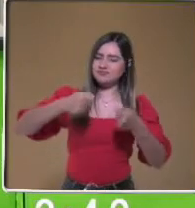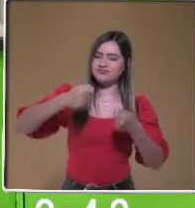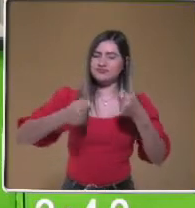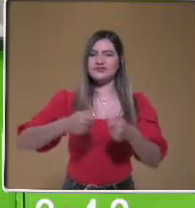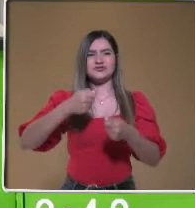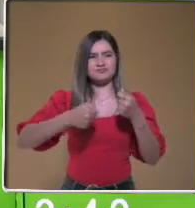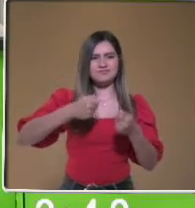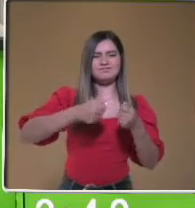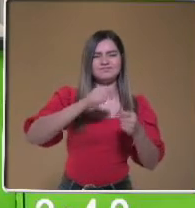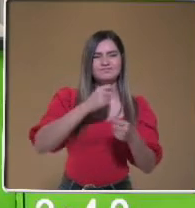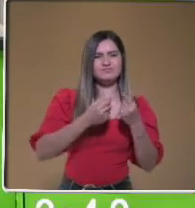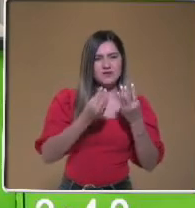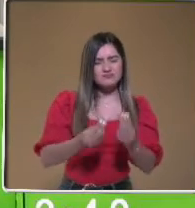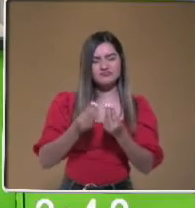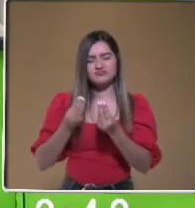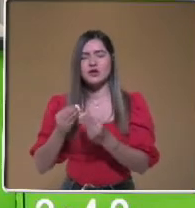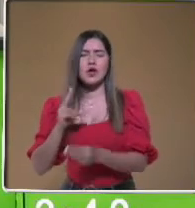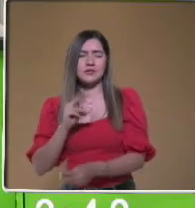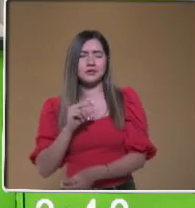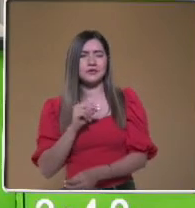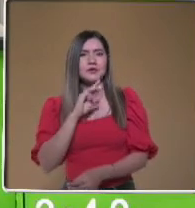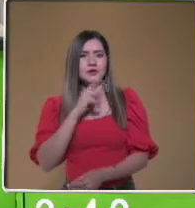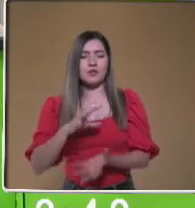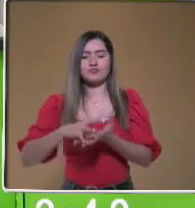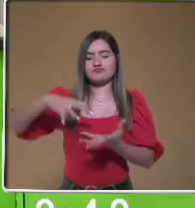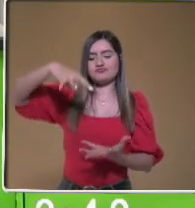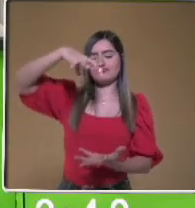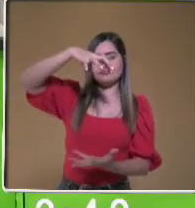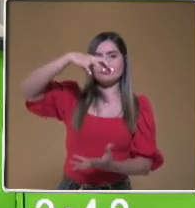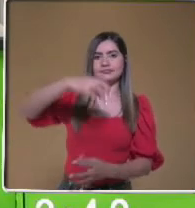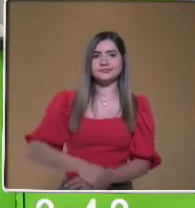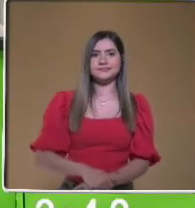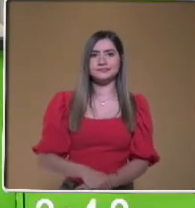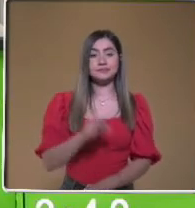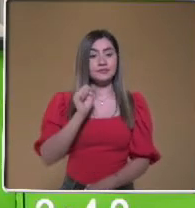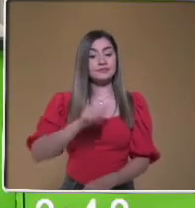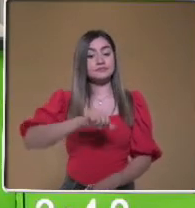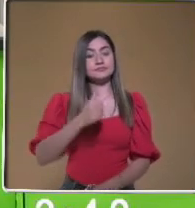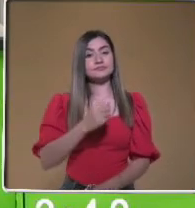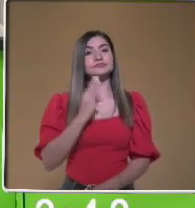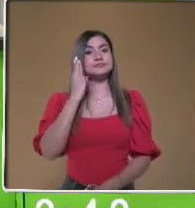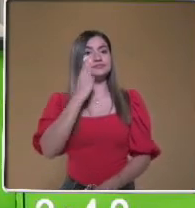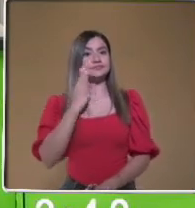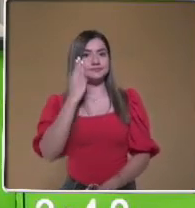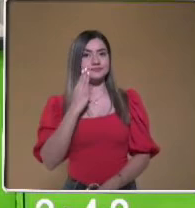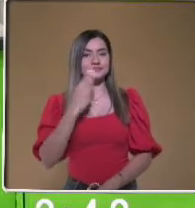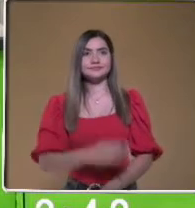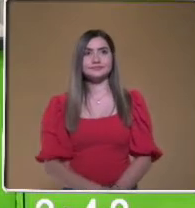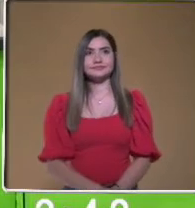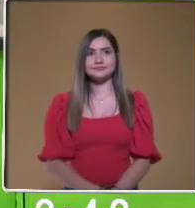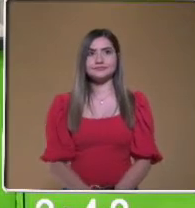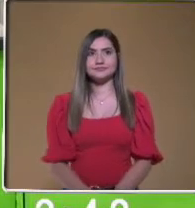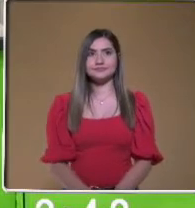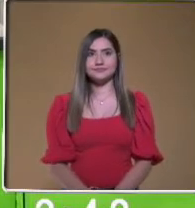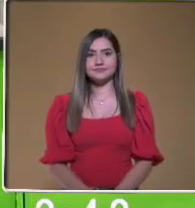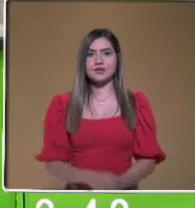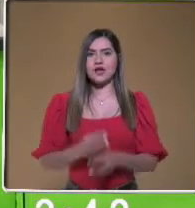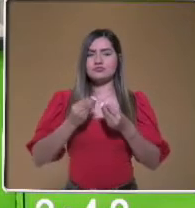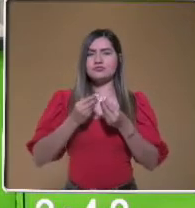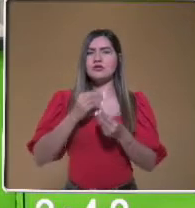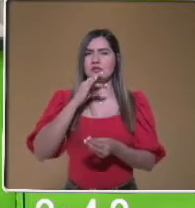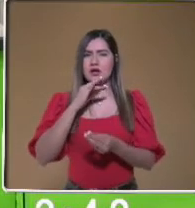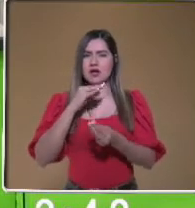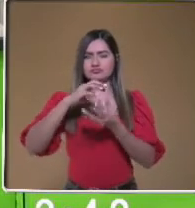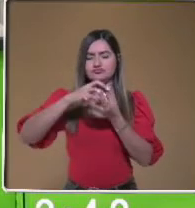nuestro medio ambiente. En la parte inferior tenemos la manzana. La manzana, el desecho que se genera a partir del